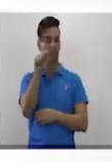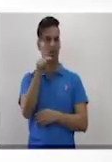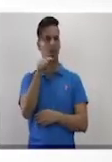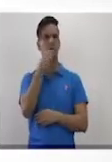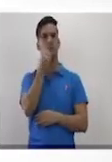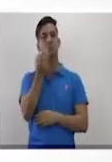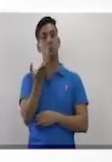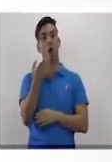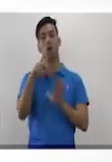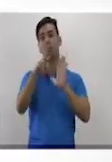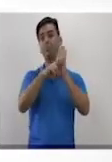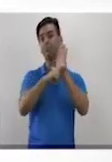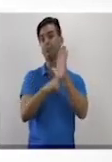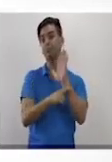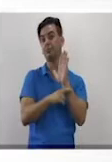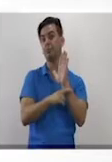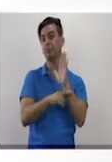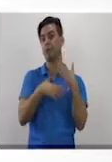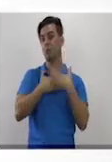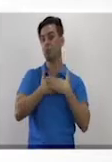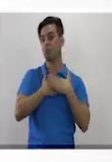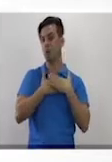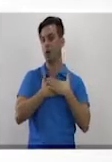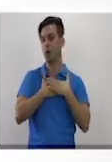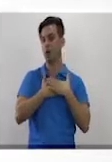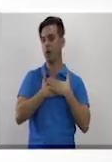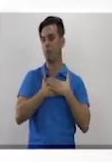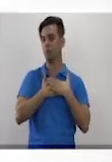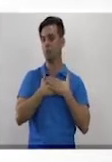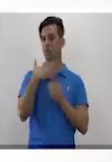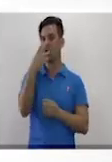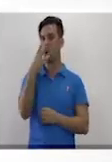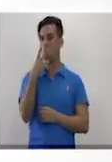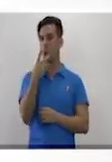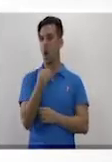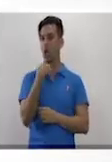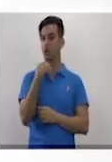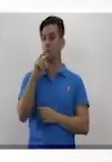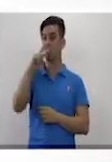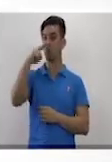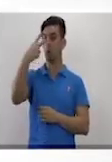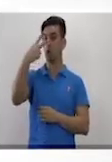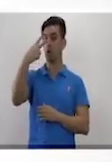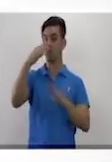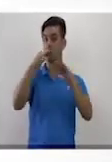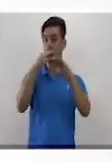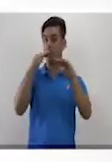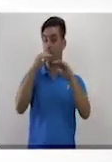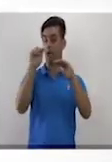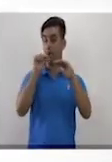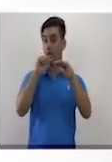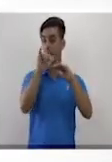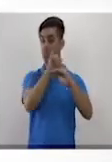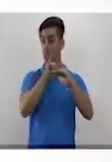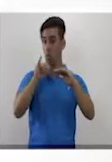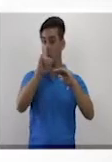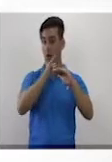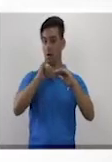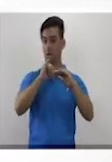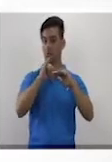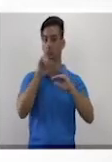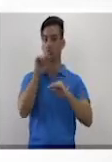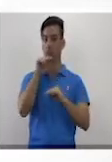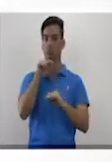aplicar la propiedad de cociente de potencia de igual base. Es decir, aquella que mantienes la base y entonces